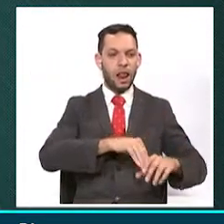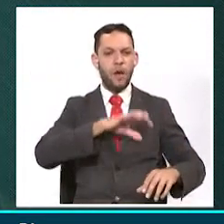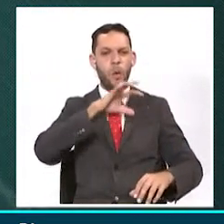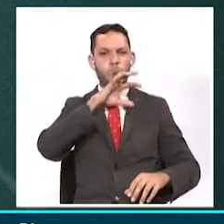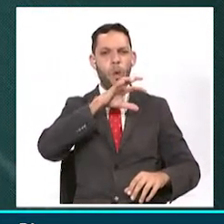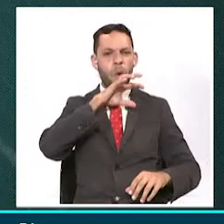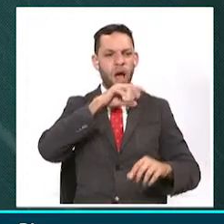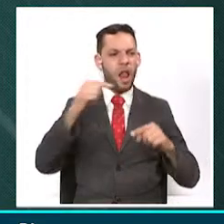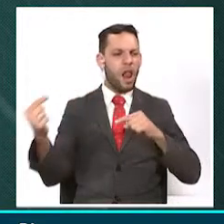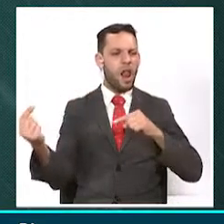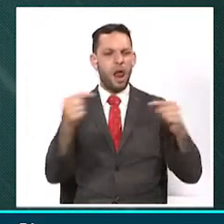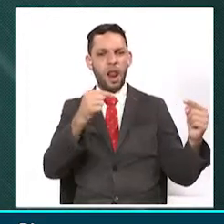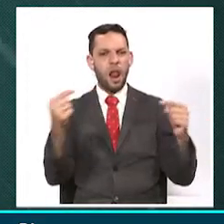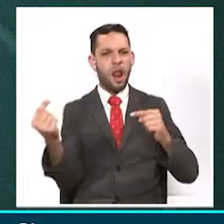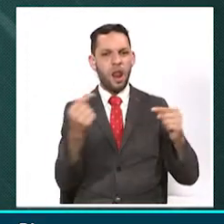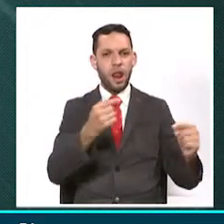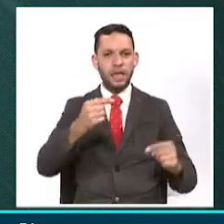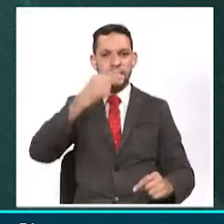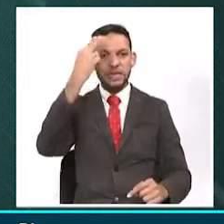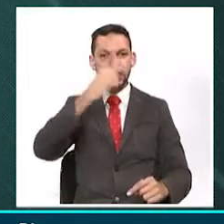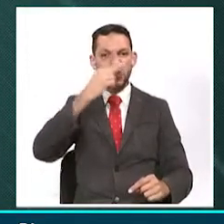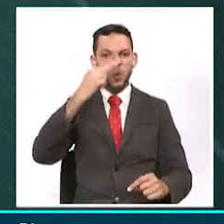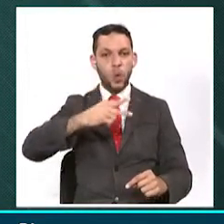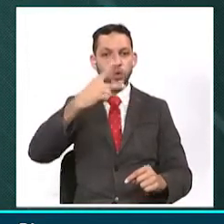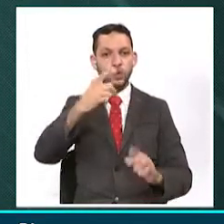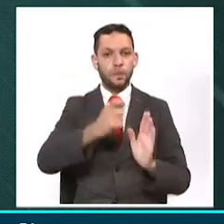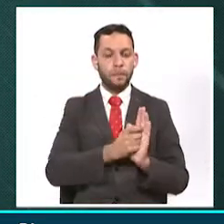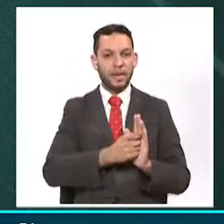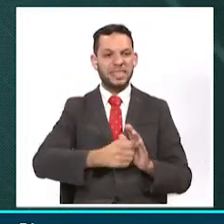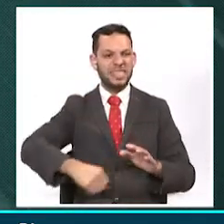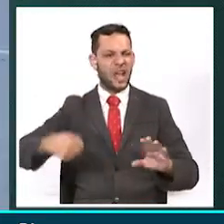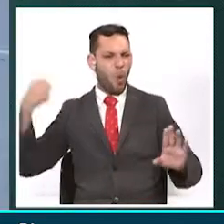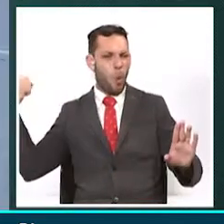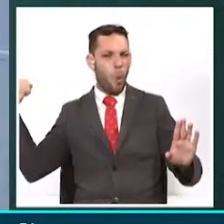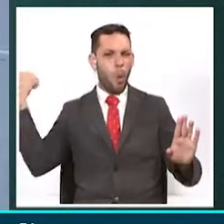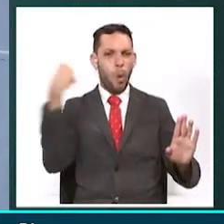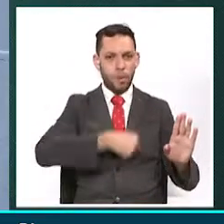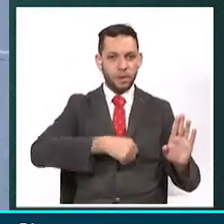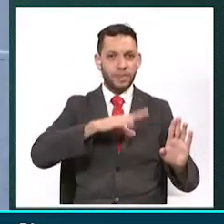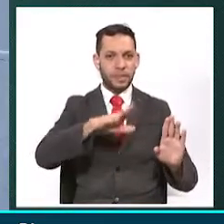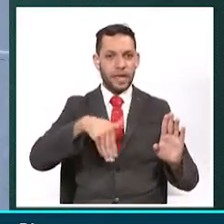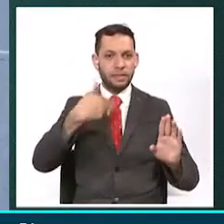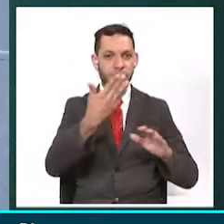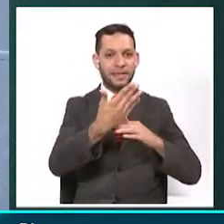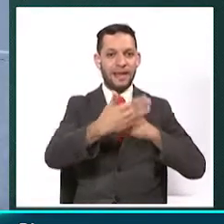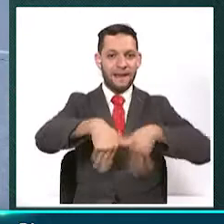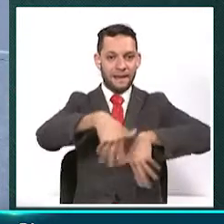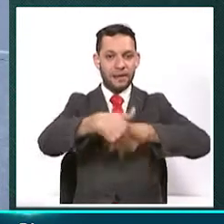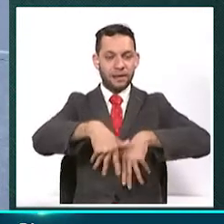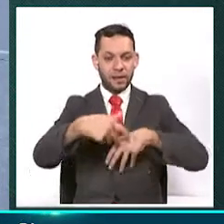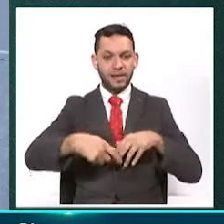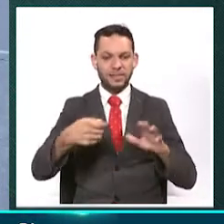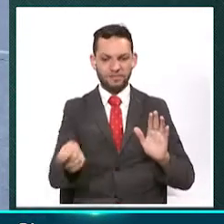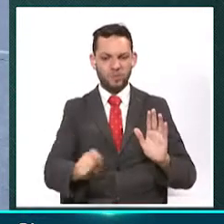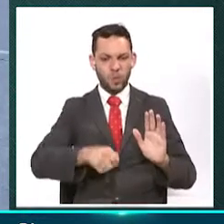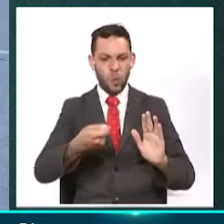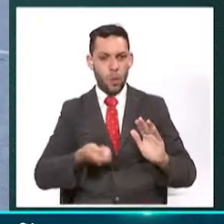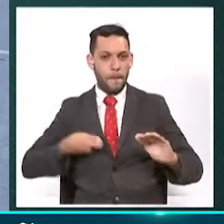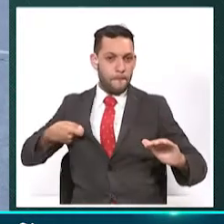porque presuntamente su hijastro lo golpeó contra una cama y después en la calle lo atacó con arma blanca.